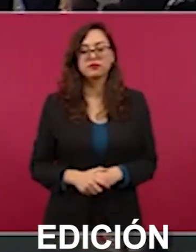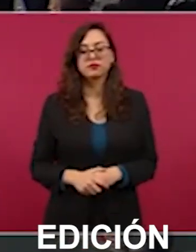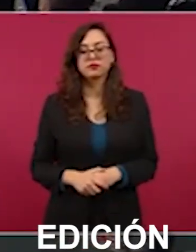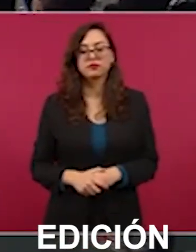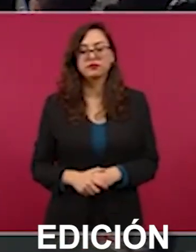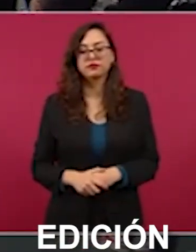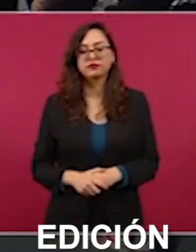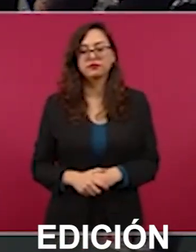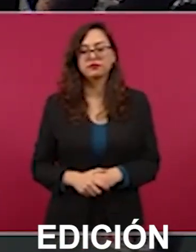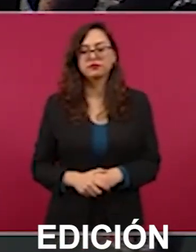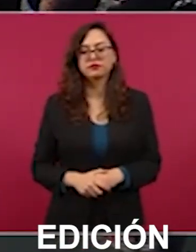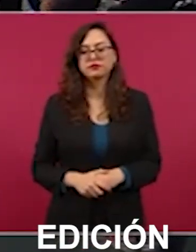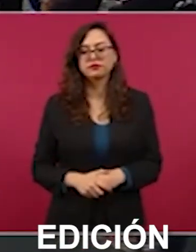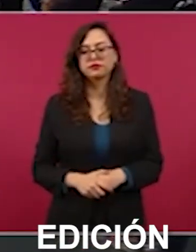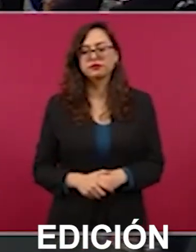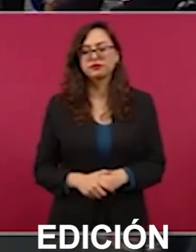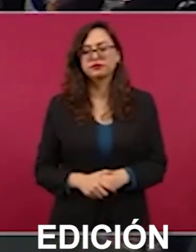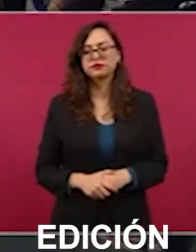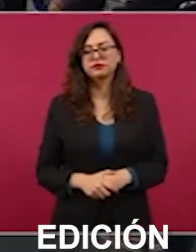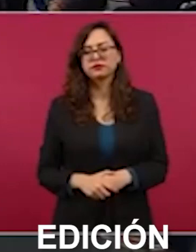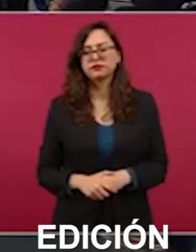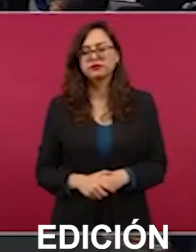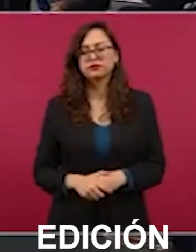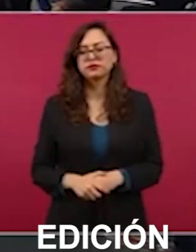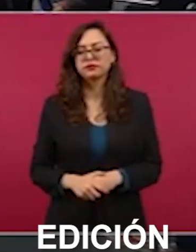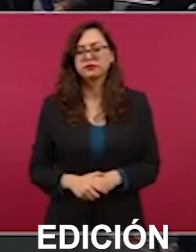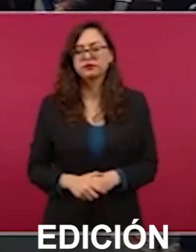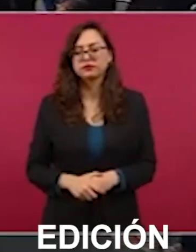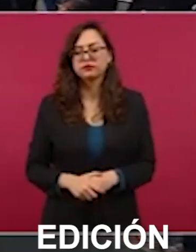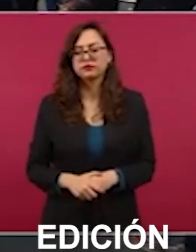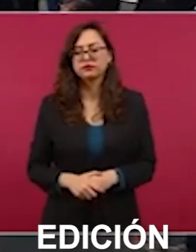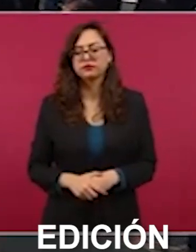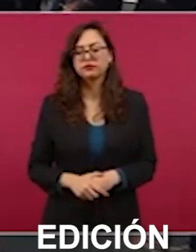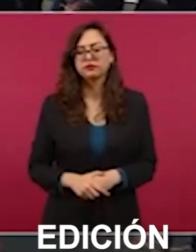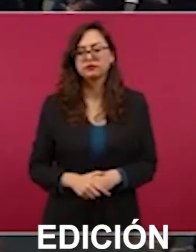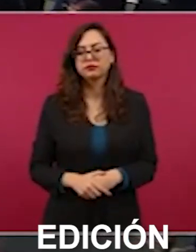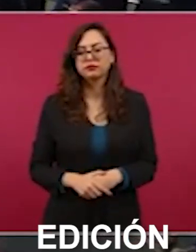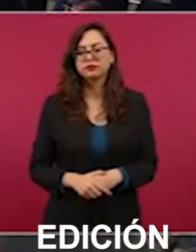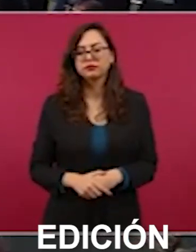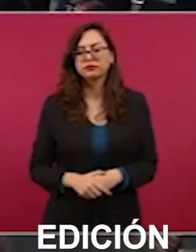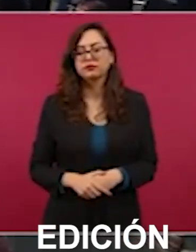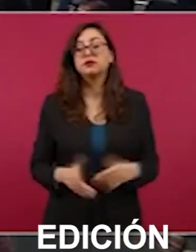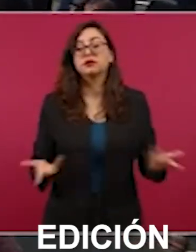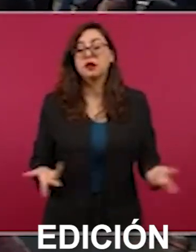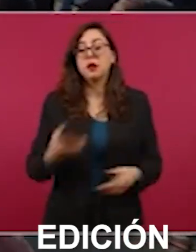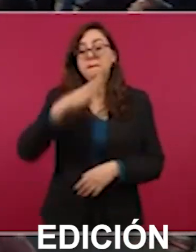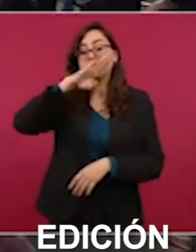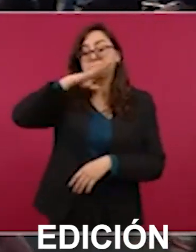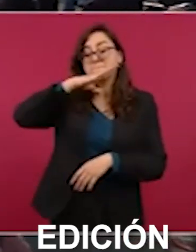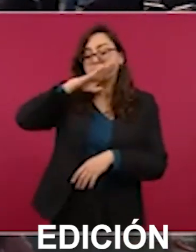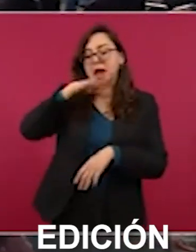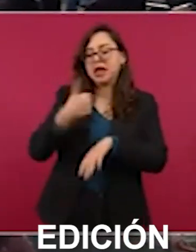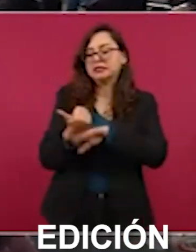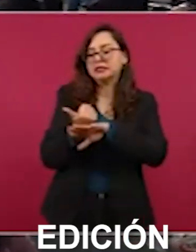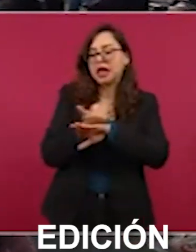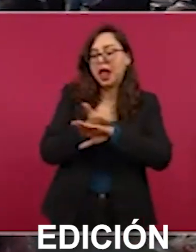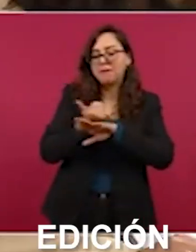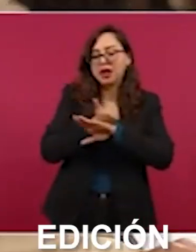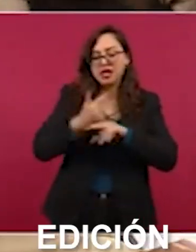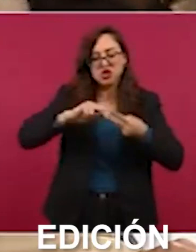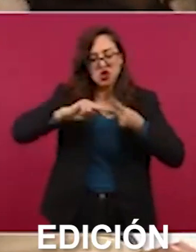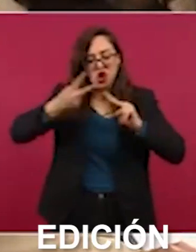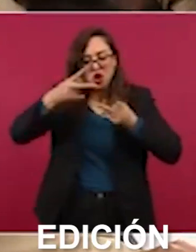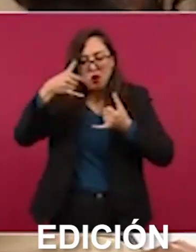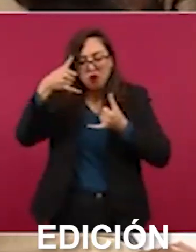amagando con recurrir a mecanismos del TECMEC por la negación de México de importar maíz amarillo transgénico y quería saber su